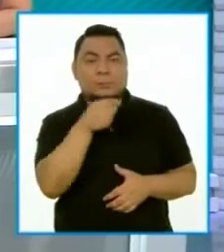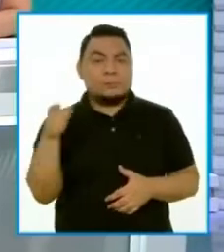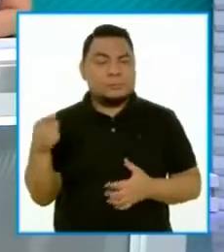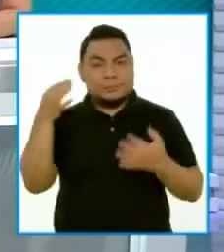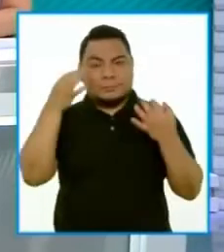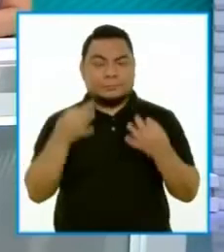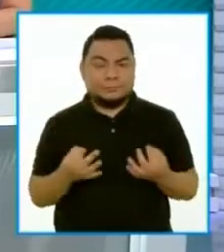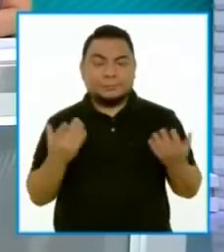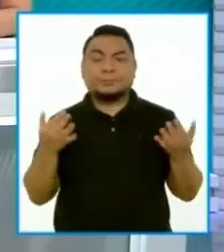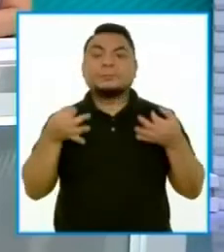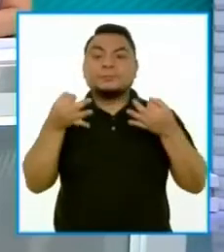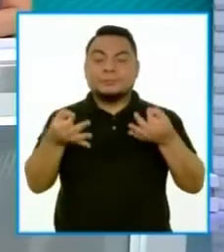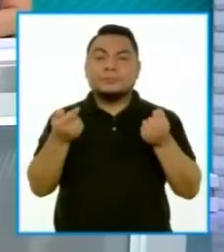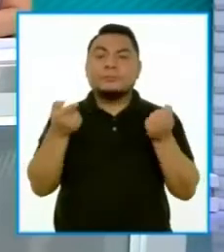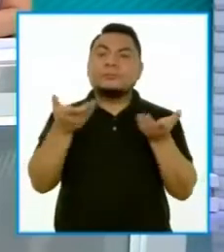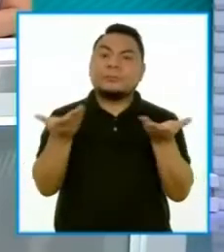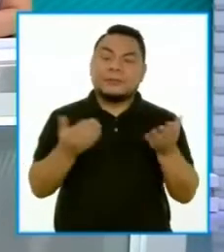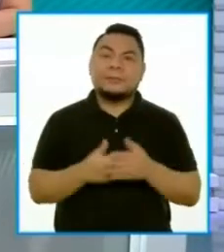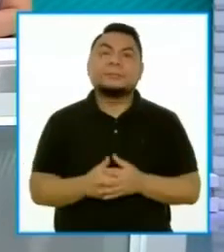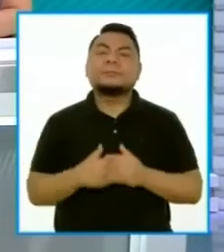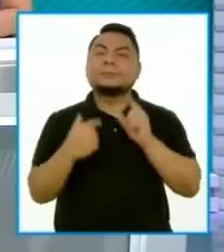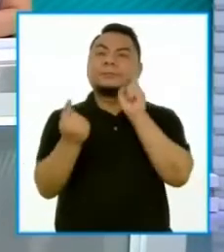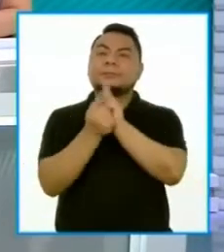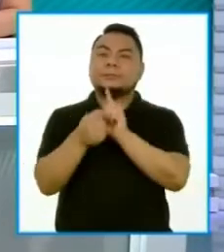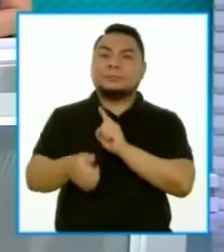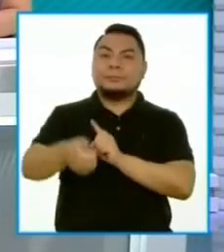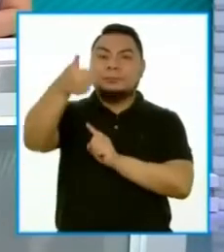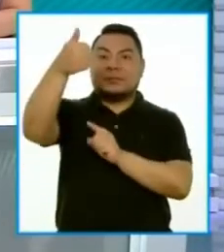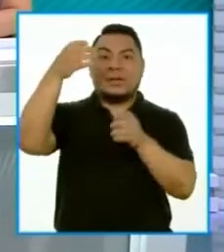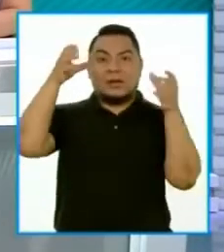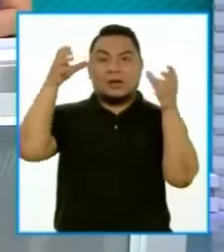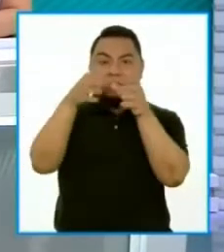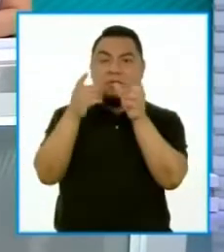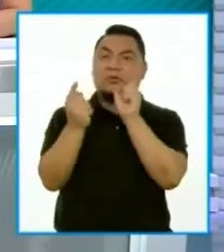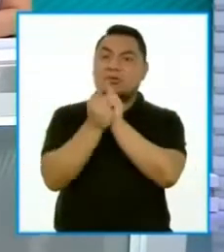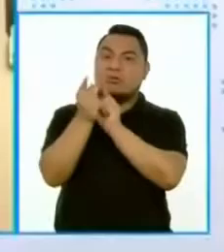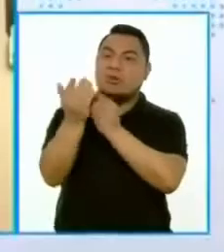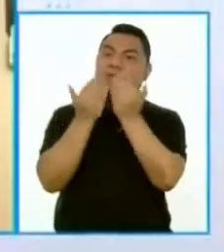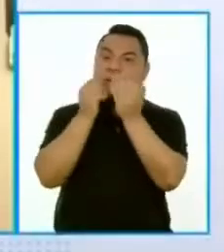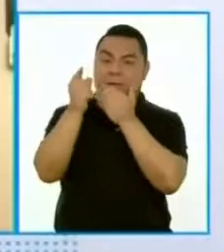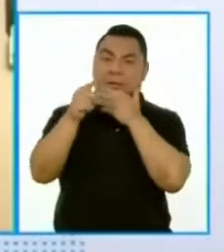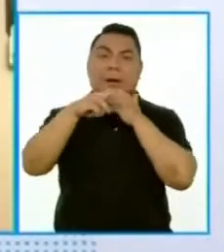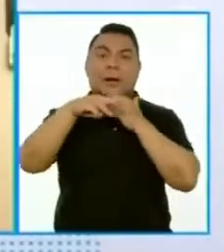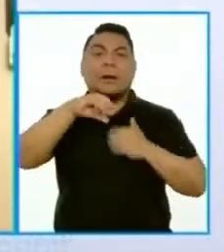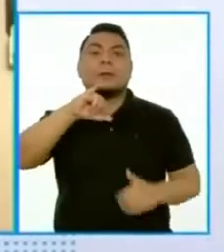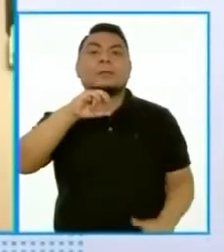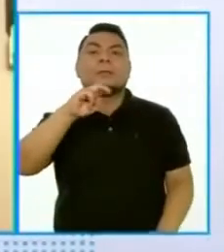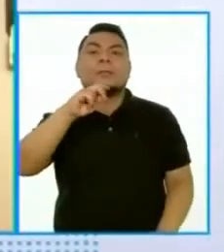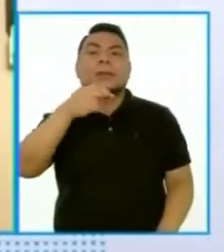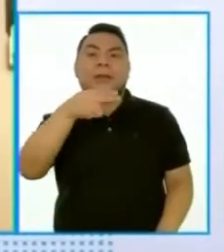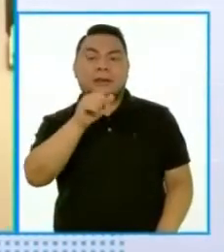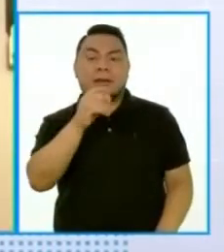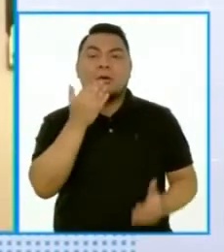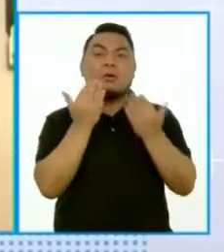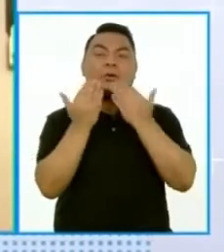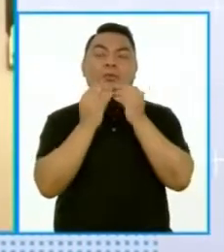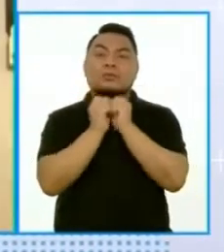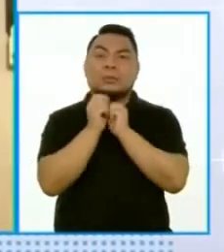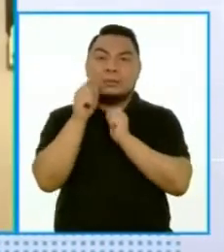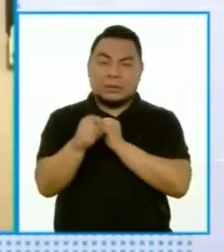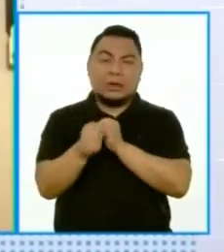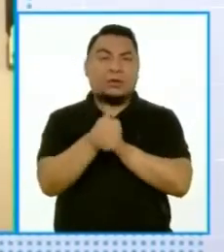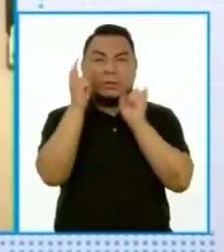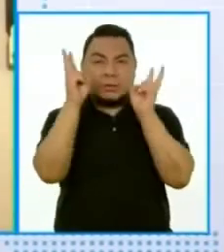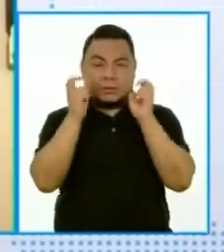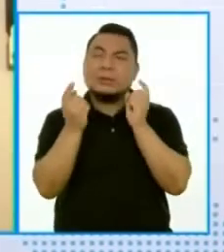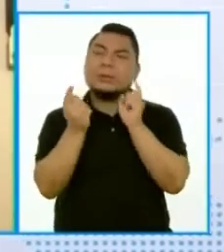de alguna manera definir esta situación nos enlazamos con la presidenta precisamente del legislativo Mirta Vázquez para conversar sobre este